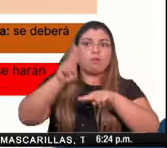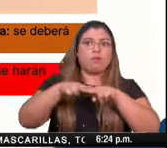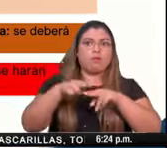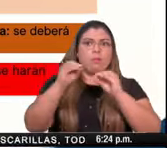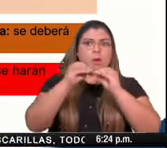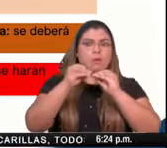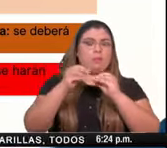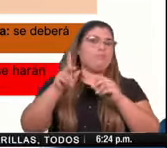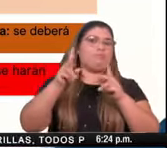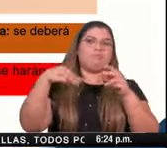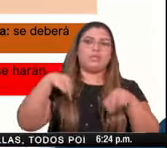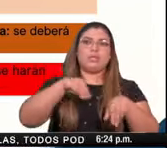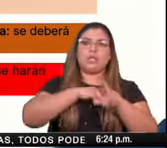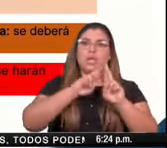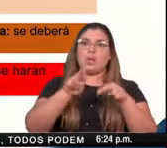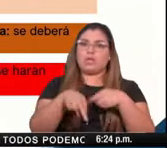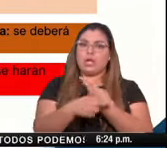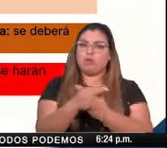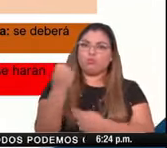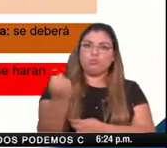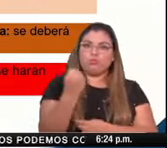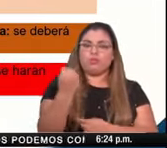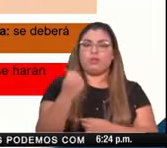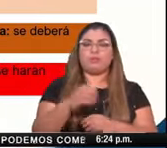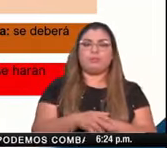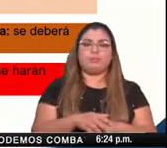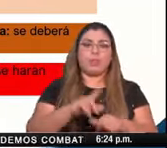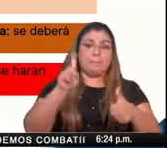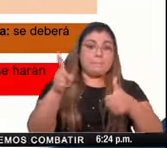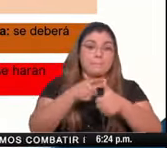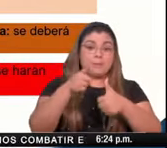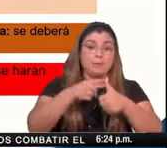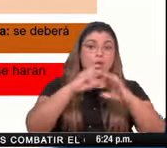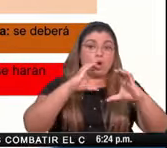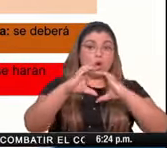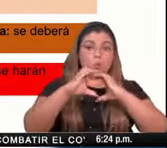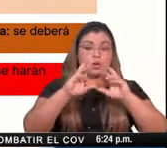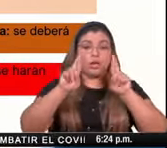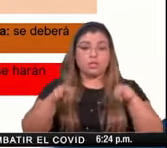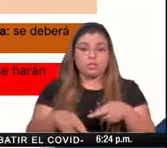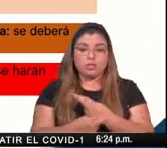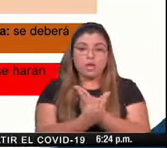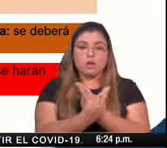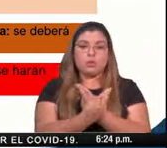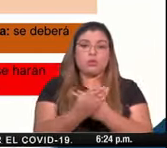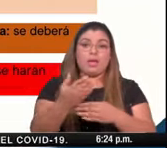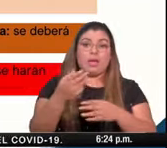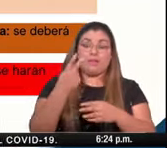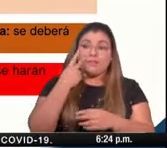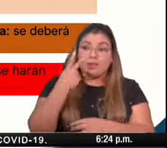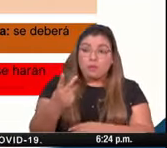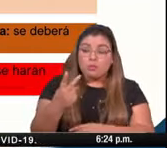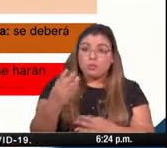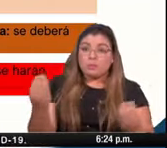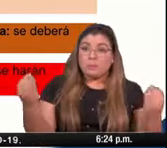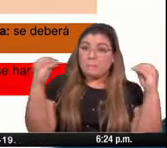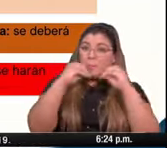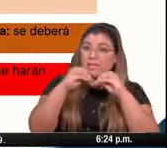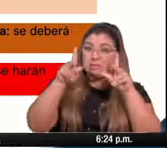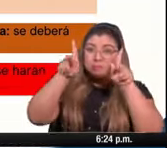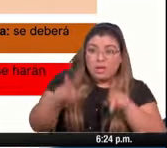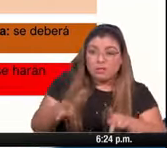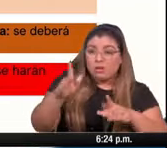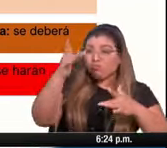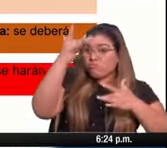en el primer pilar promoción y prevención y comunicación en salud ante el amago de